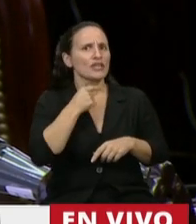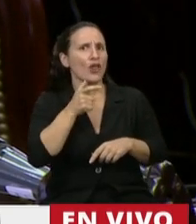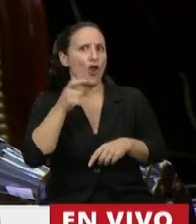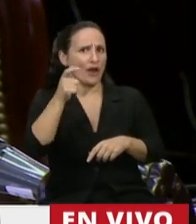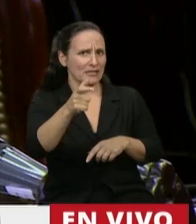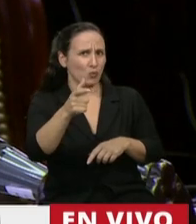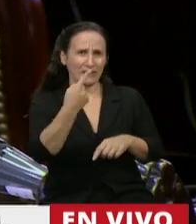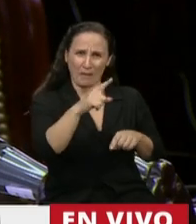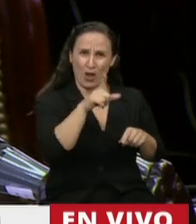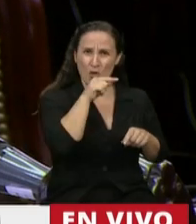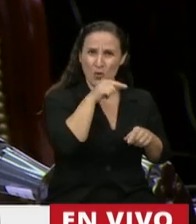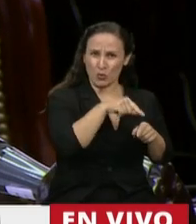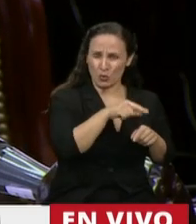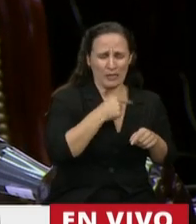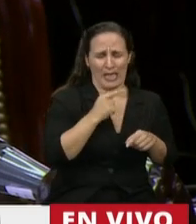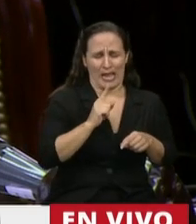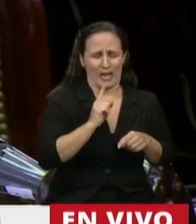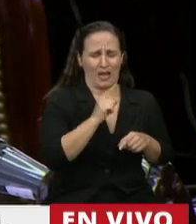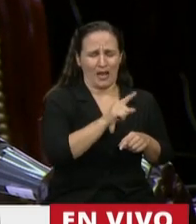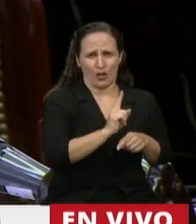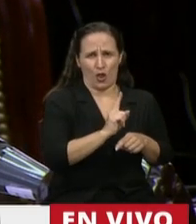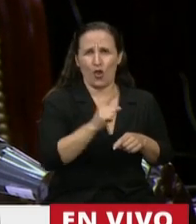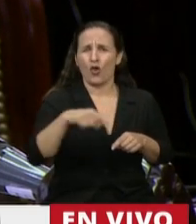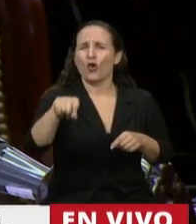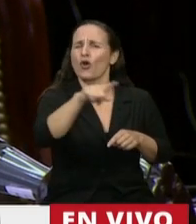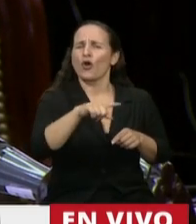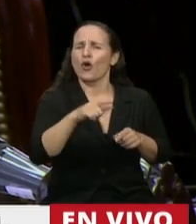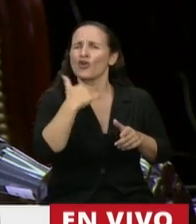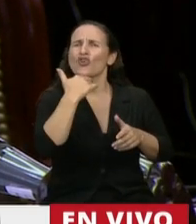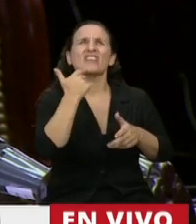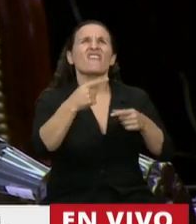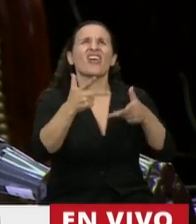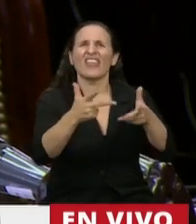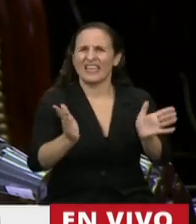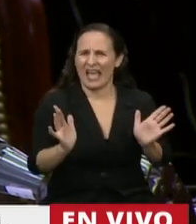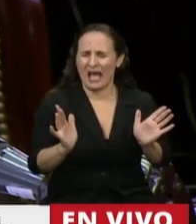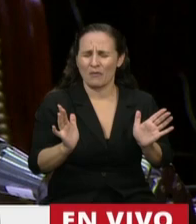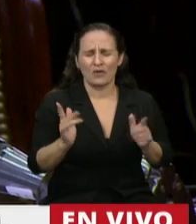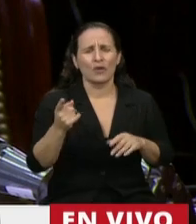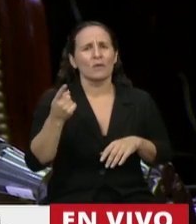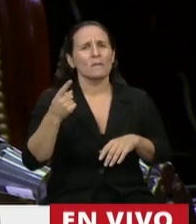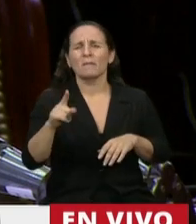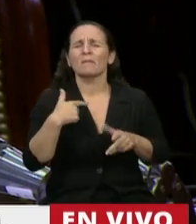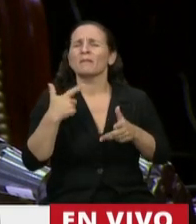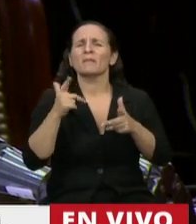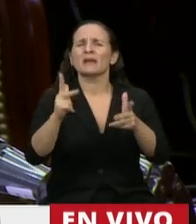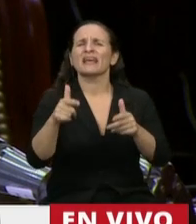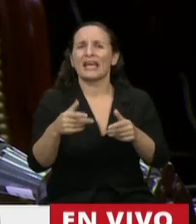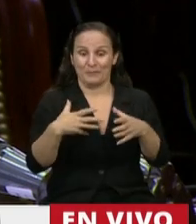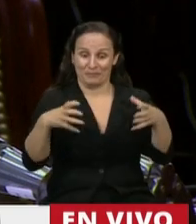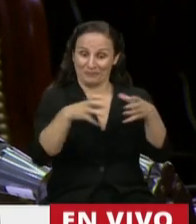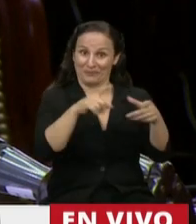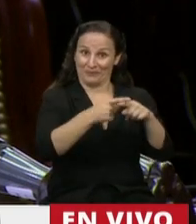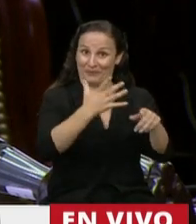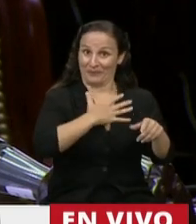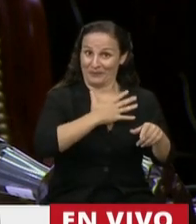Twitter, evidentemente no lo hacen de manera personal, porque ni saben de lo que estoy hablando. El tema es el siguiente, desde el Bloque de